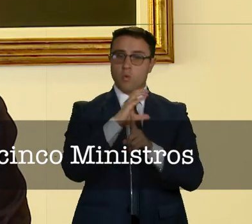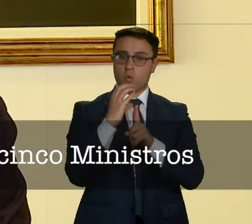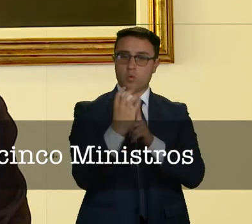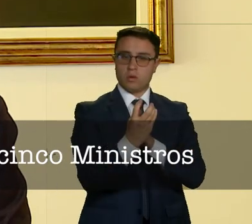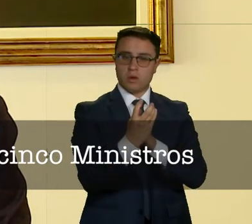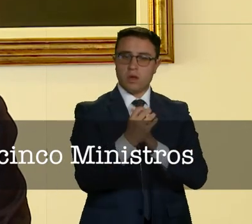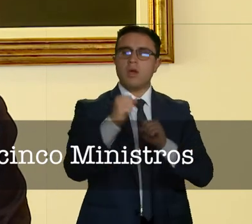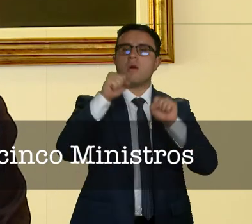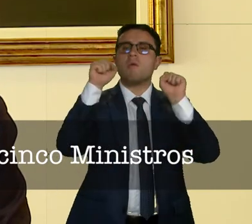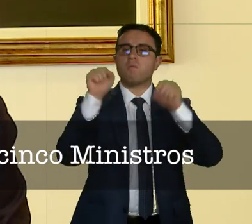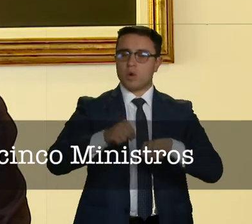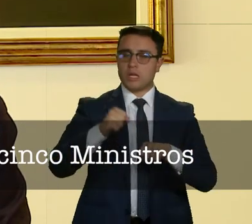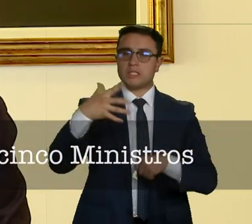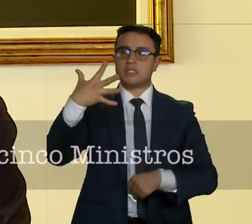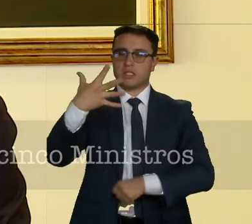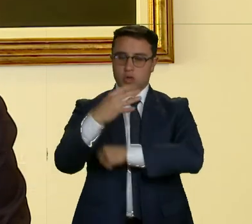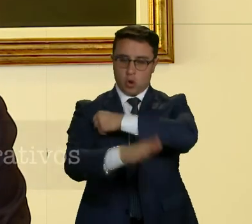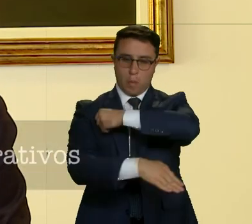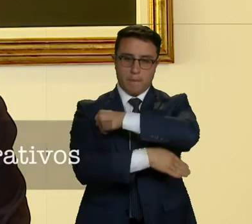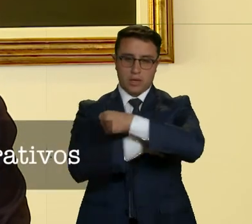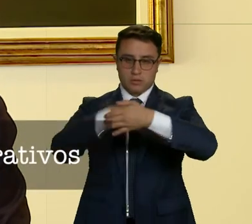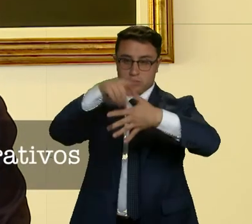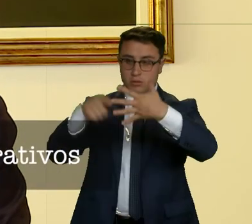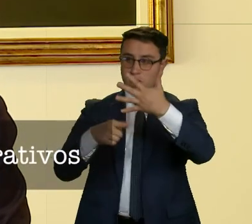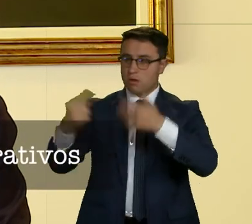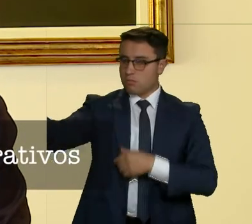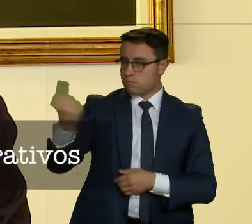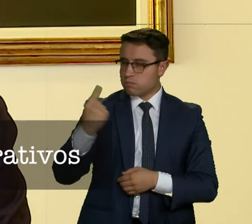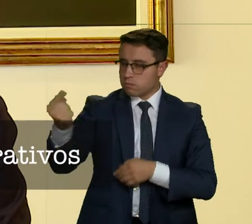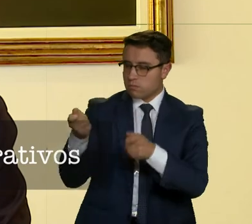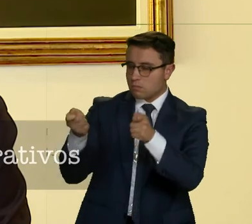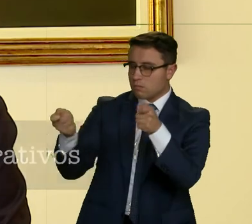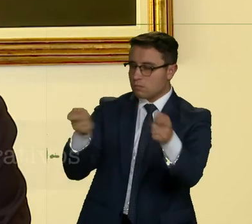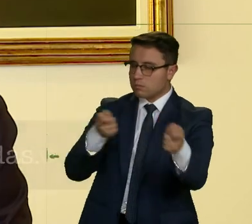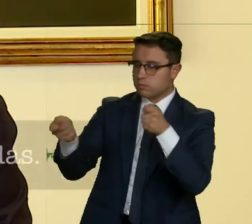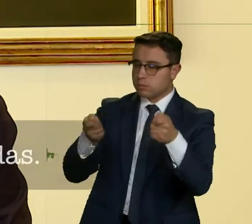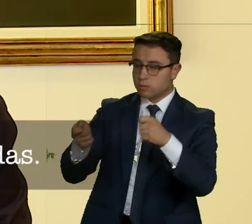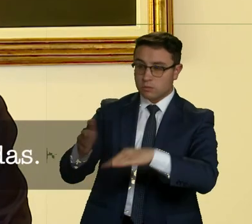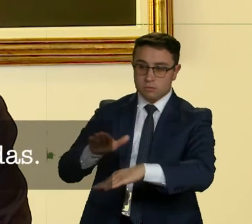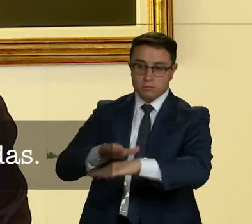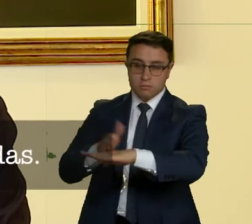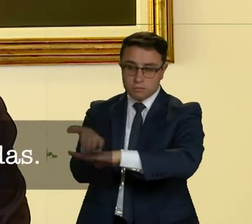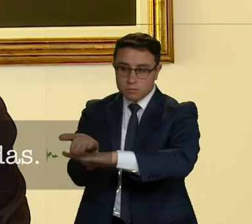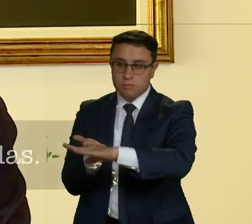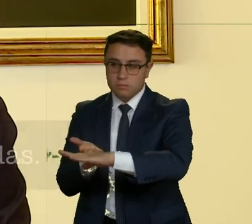a cinco ministros, a todos los departamentos administrativos y algunas entidades descentralizadas.